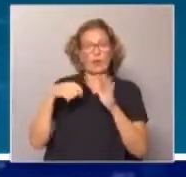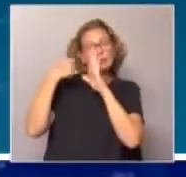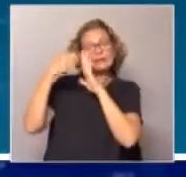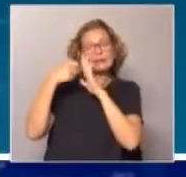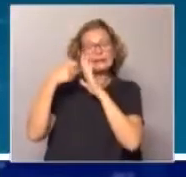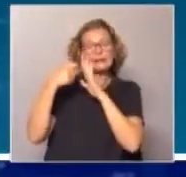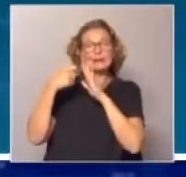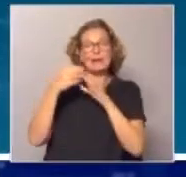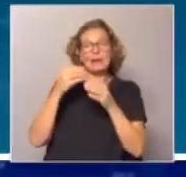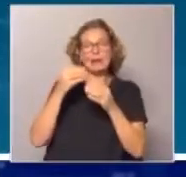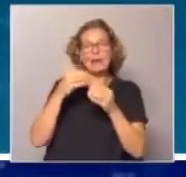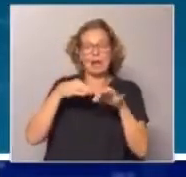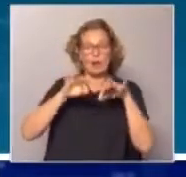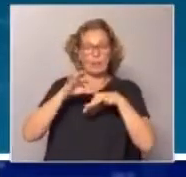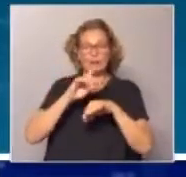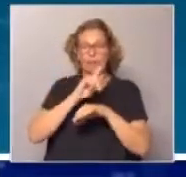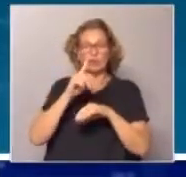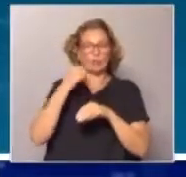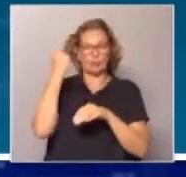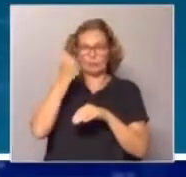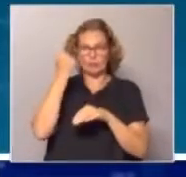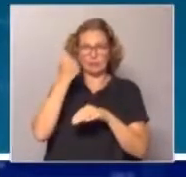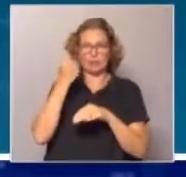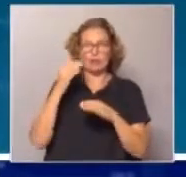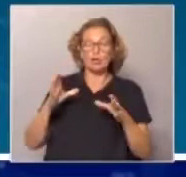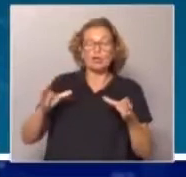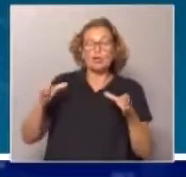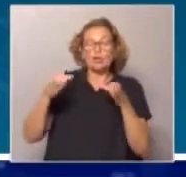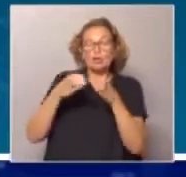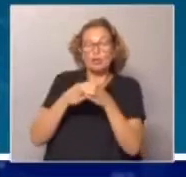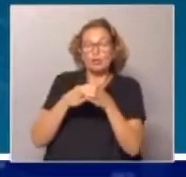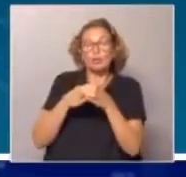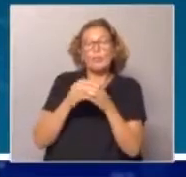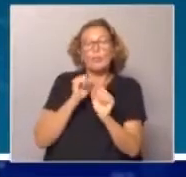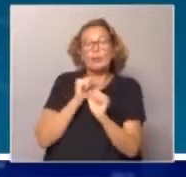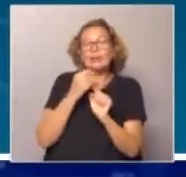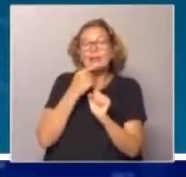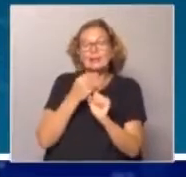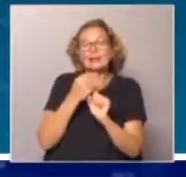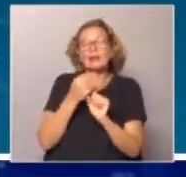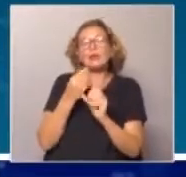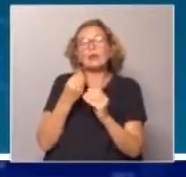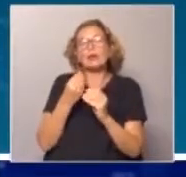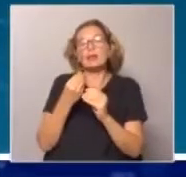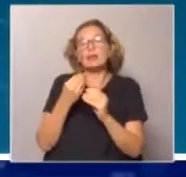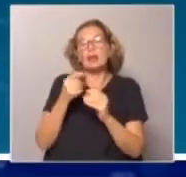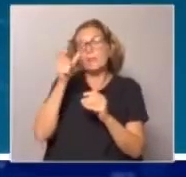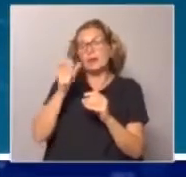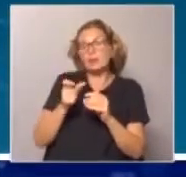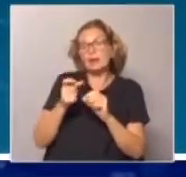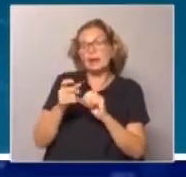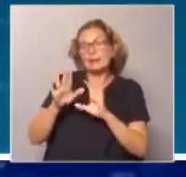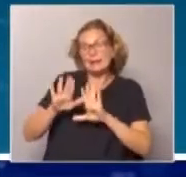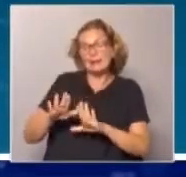cine, van a comercios que no esenciales. Entonces, combinando esas métricas uno puede obtener un índice de qué tanto las personas se